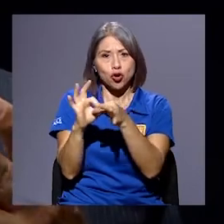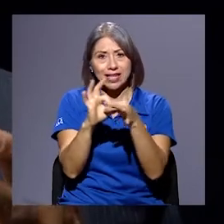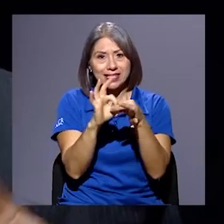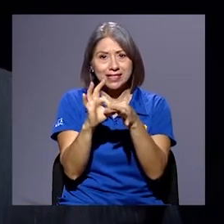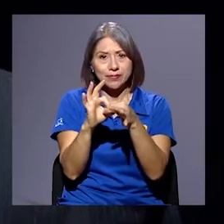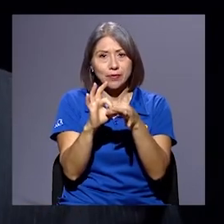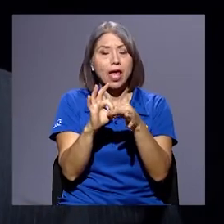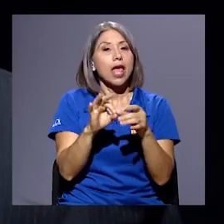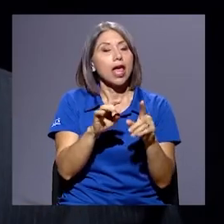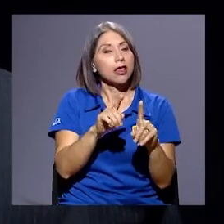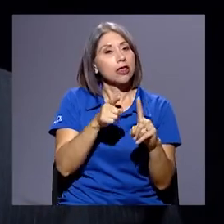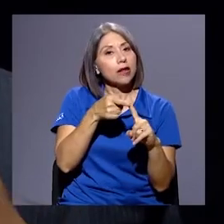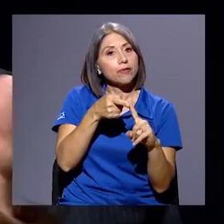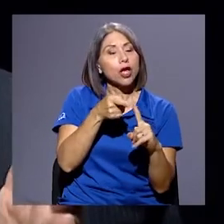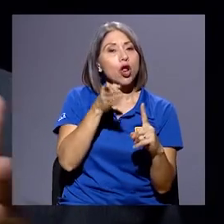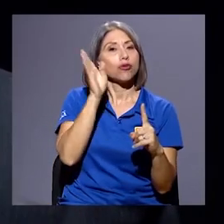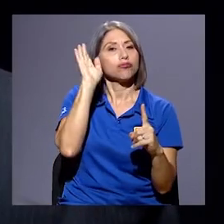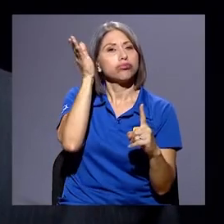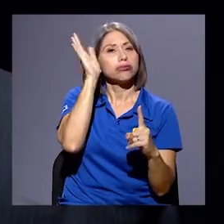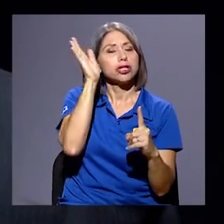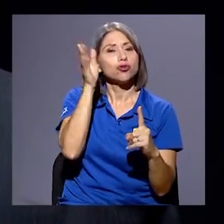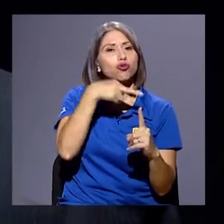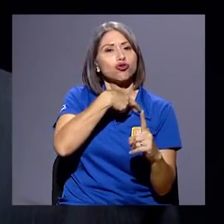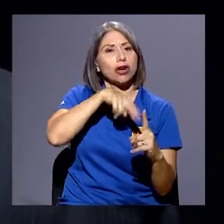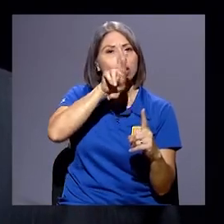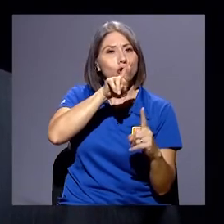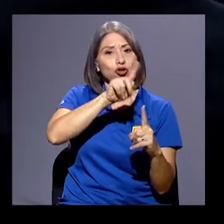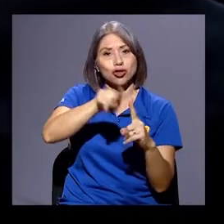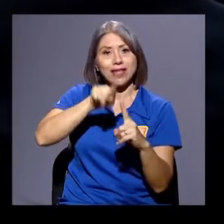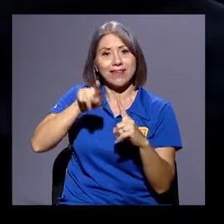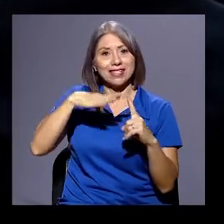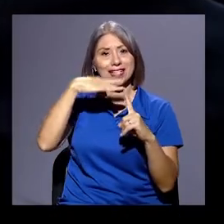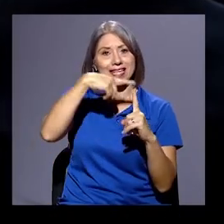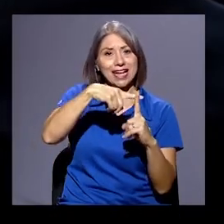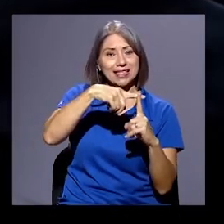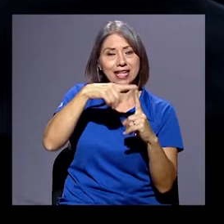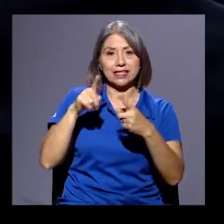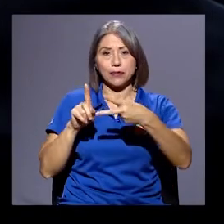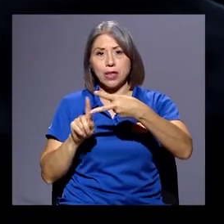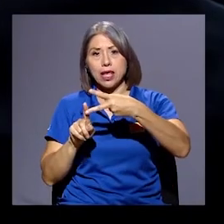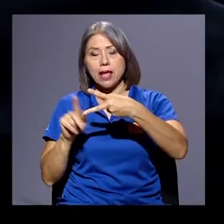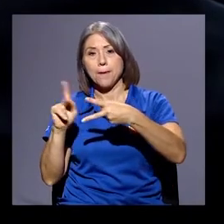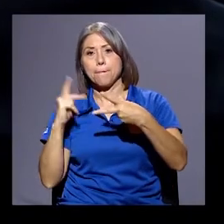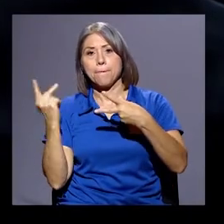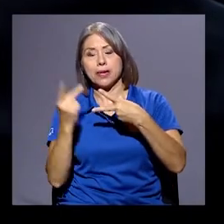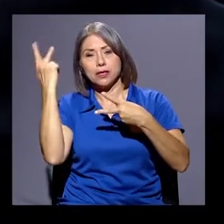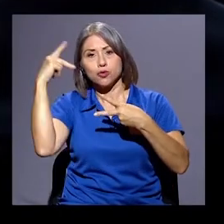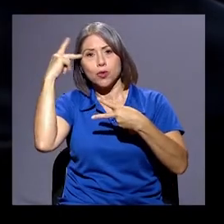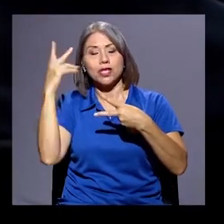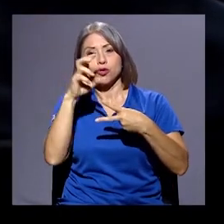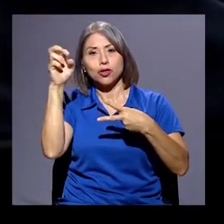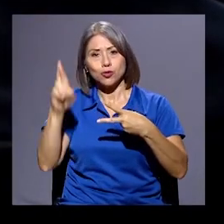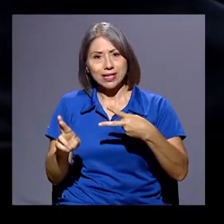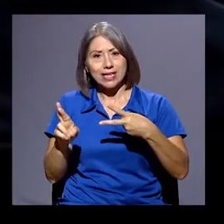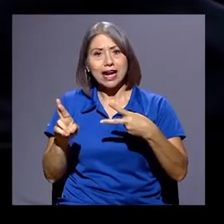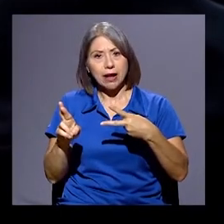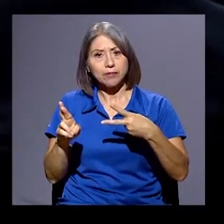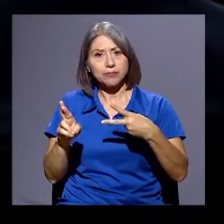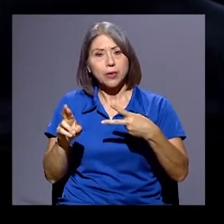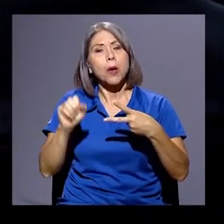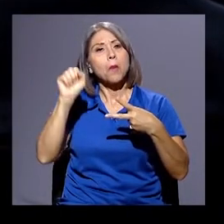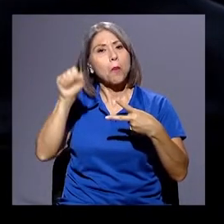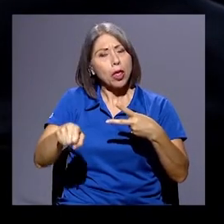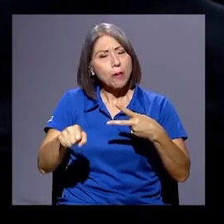los discursos religiosos, iglesias de diversa denominación y los partidos políticos en Costa Rica, encontramos una larga